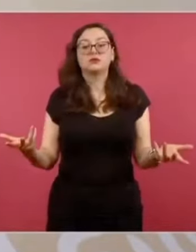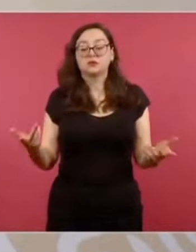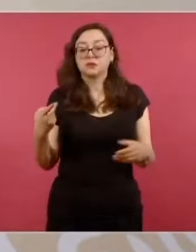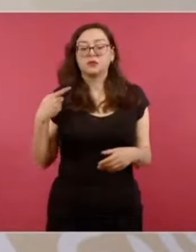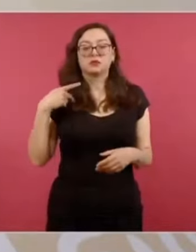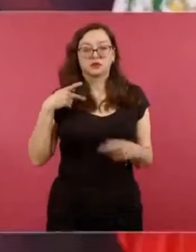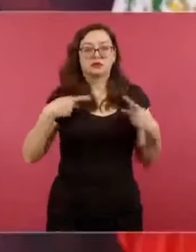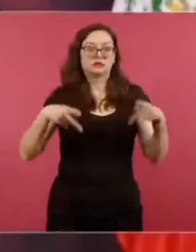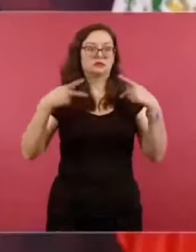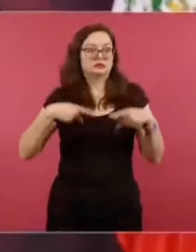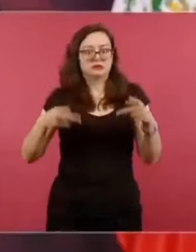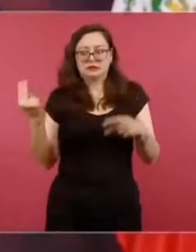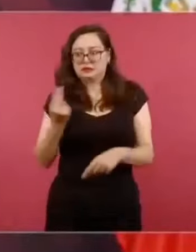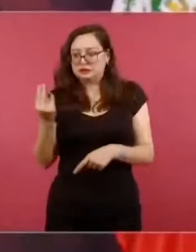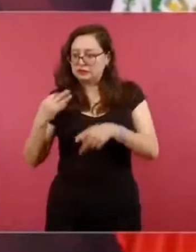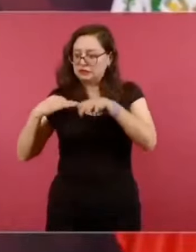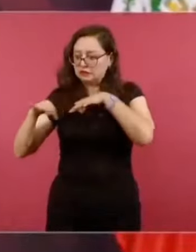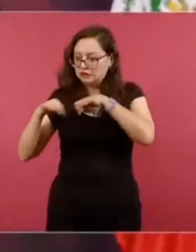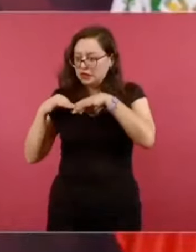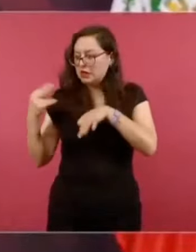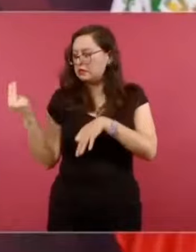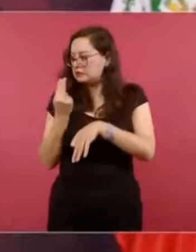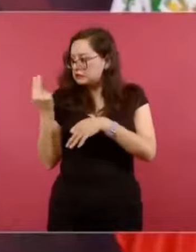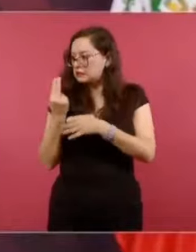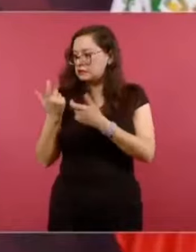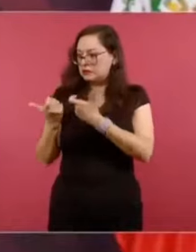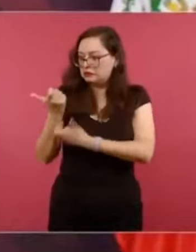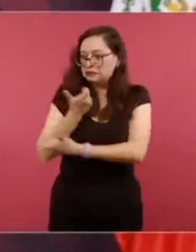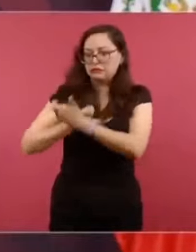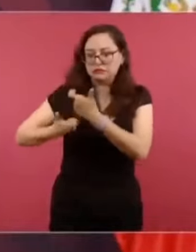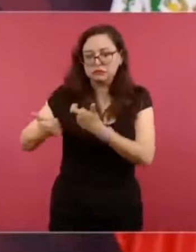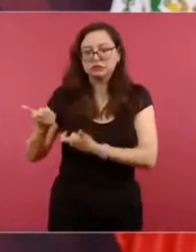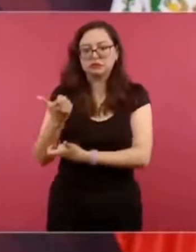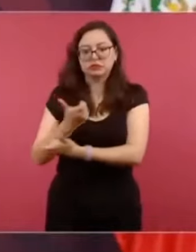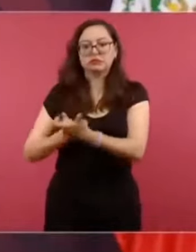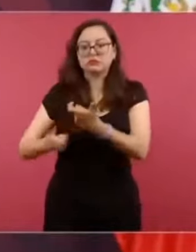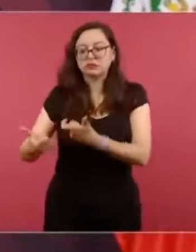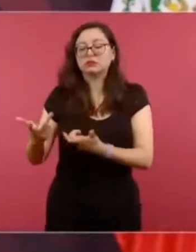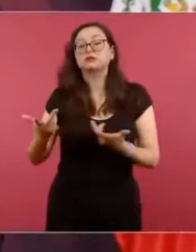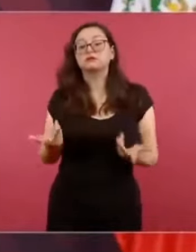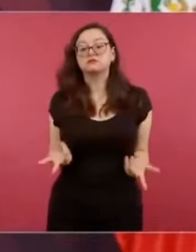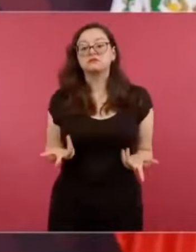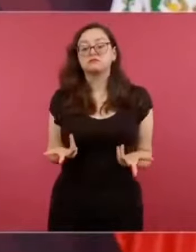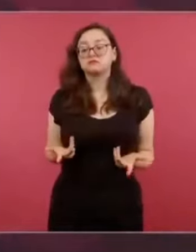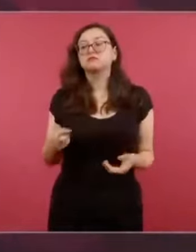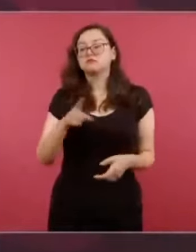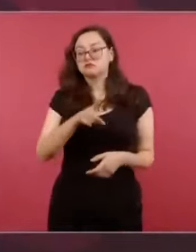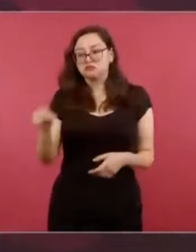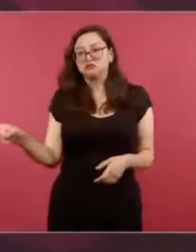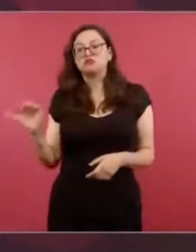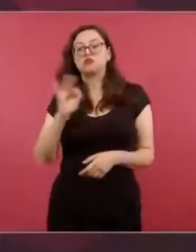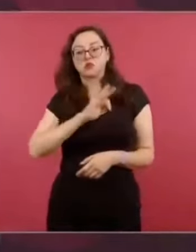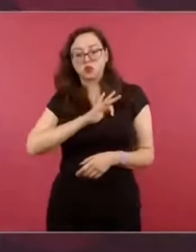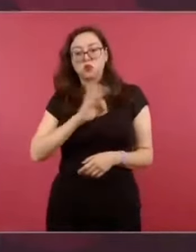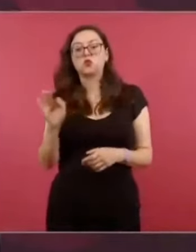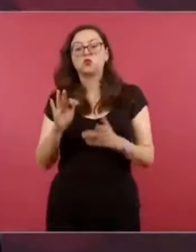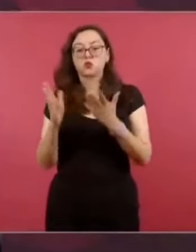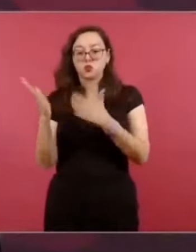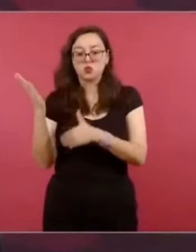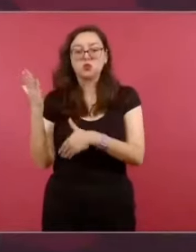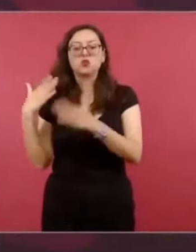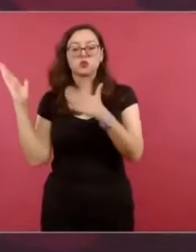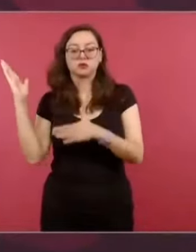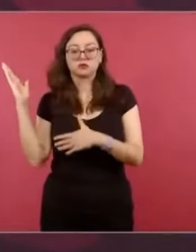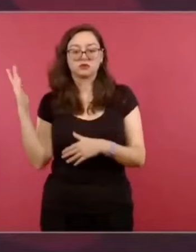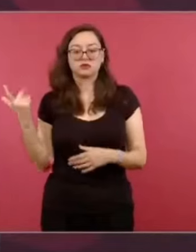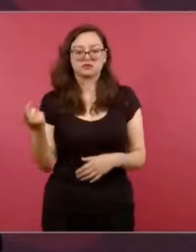muchos mexicanos salieron adelante, eso que desprecian